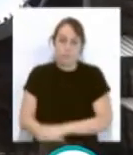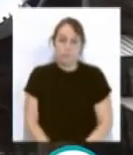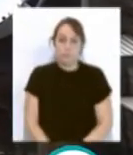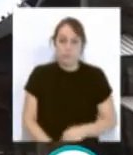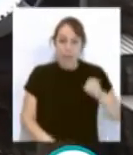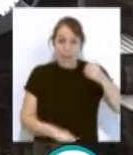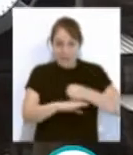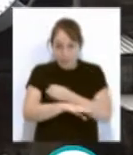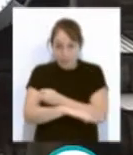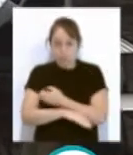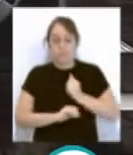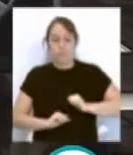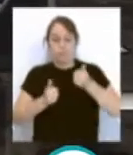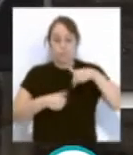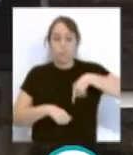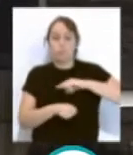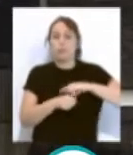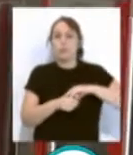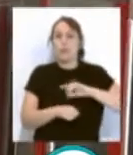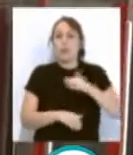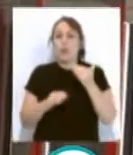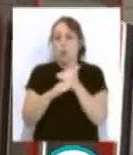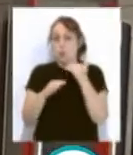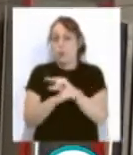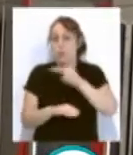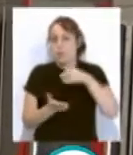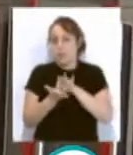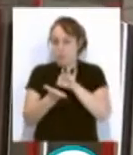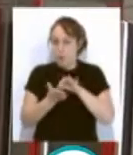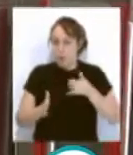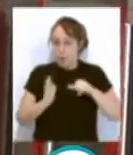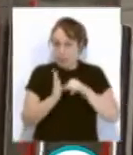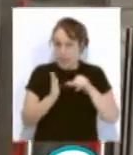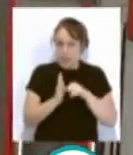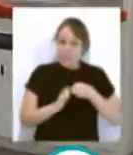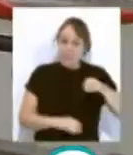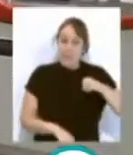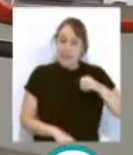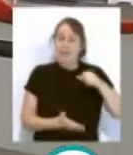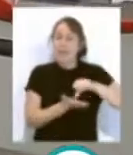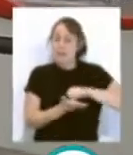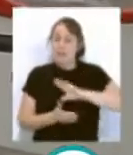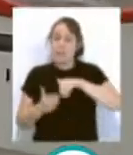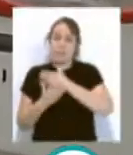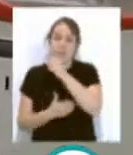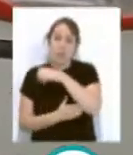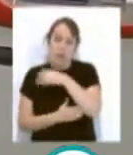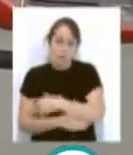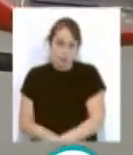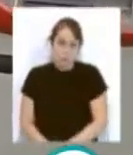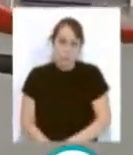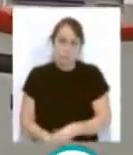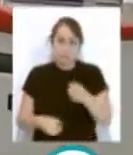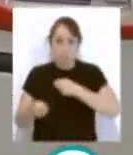Renfe ha recuperado desde este lunes 5 de octubre dos servicios de cercanías entre Cádiz y San Fernando Bahía Sur. Estos dos